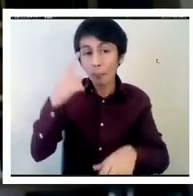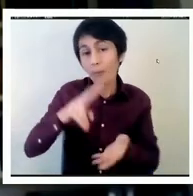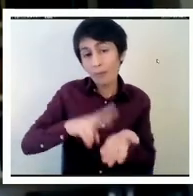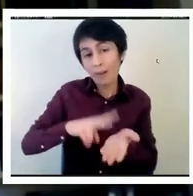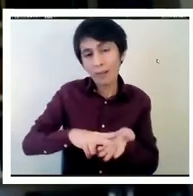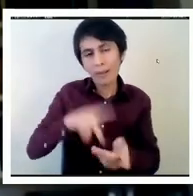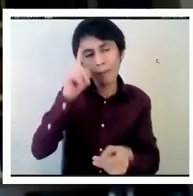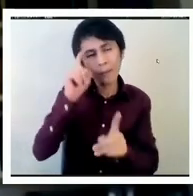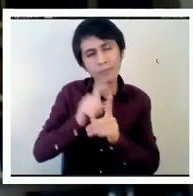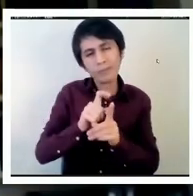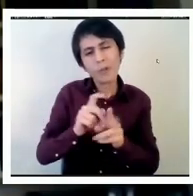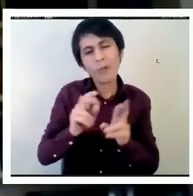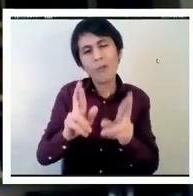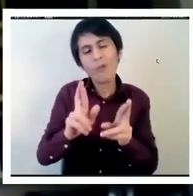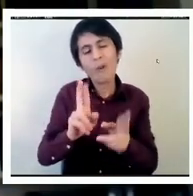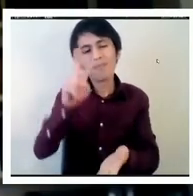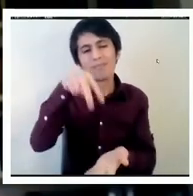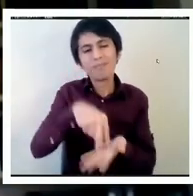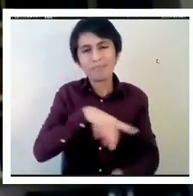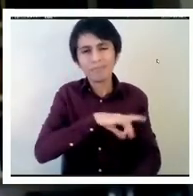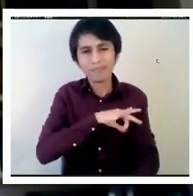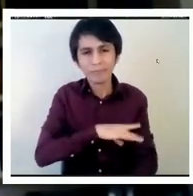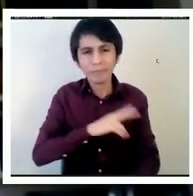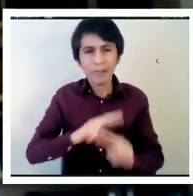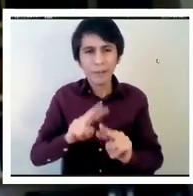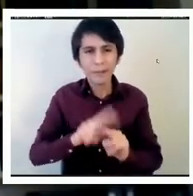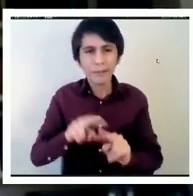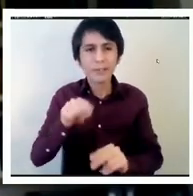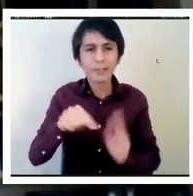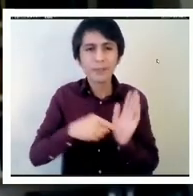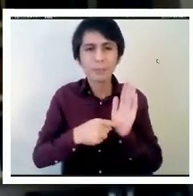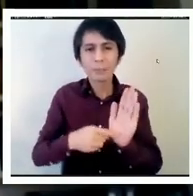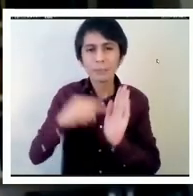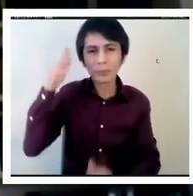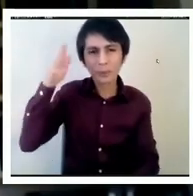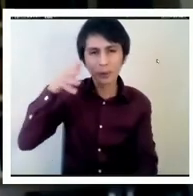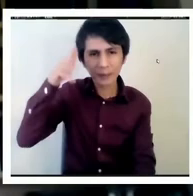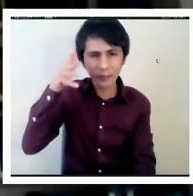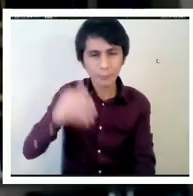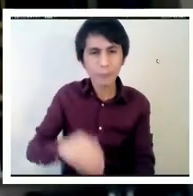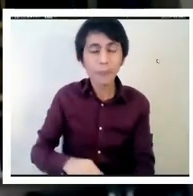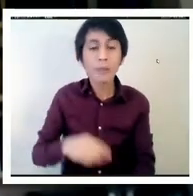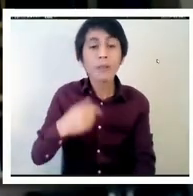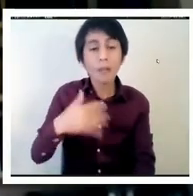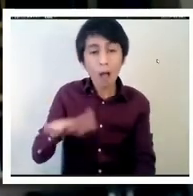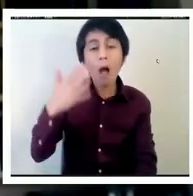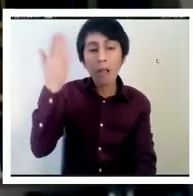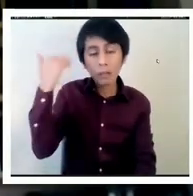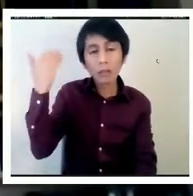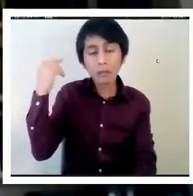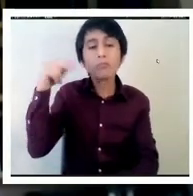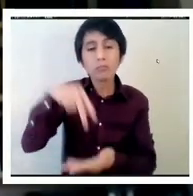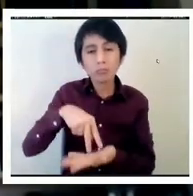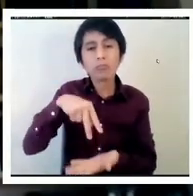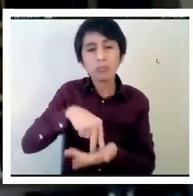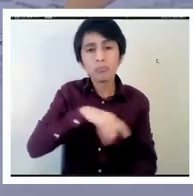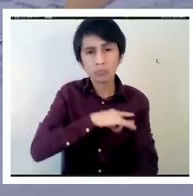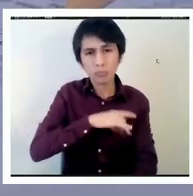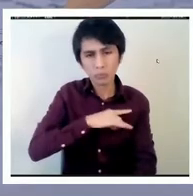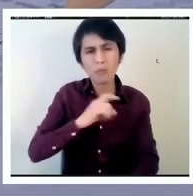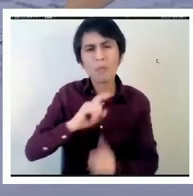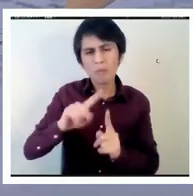estar en Chile y hacer esta presentación. He estado en el país un par de veces y ha sido un placer